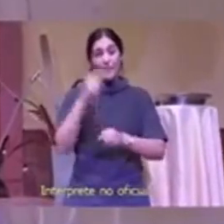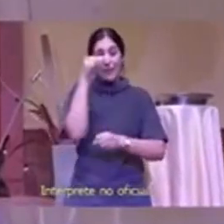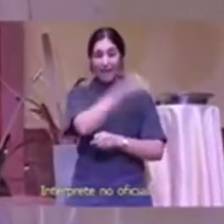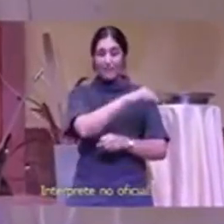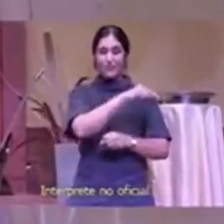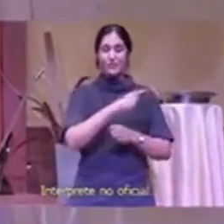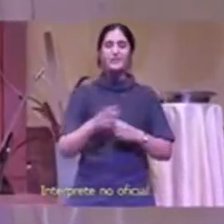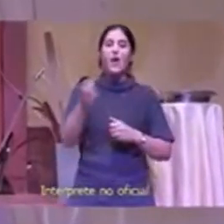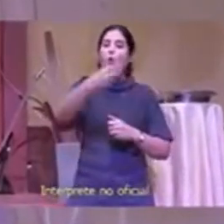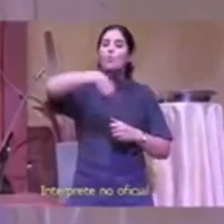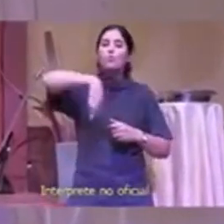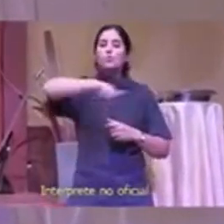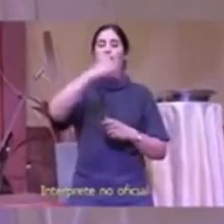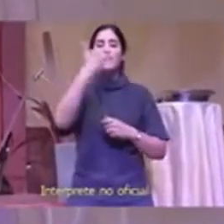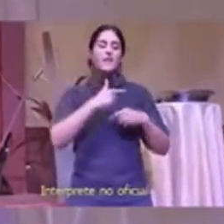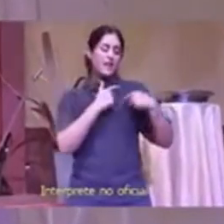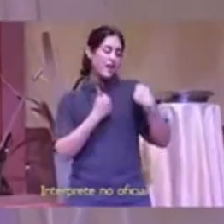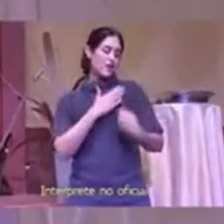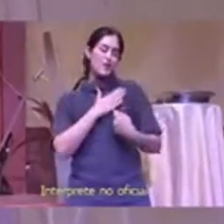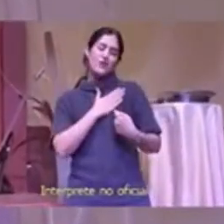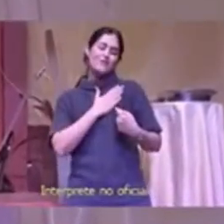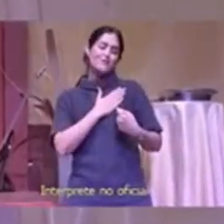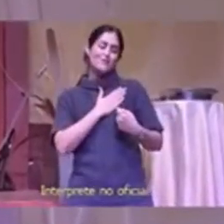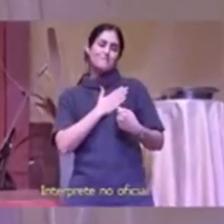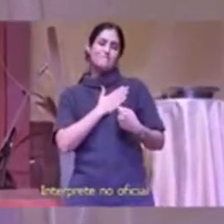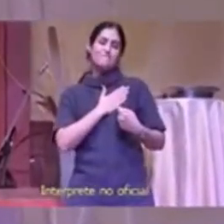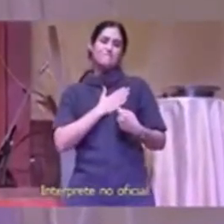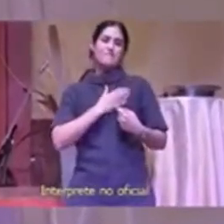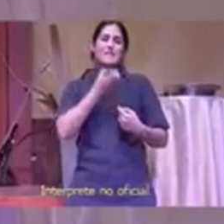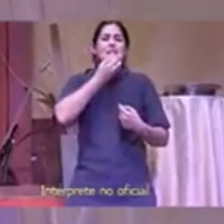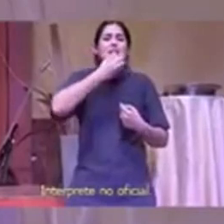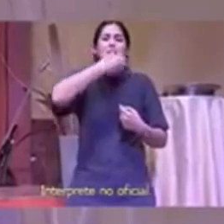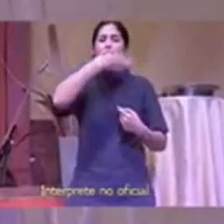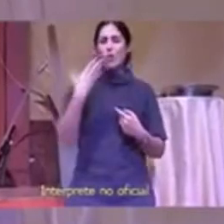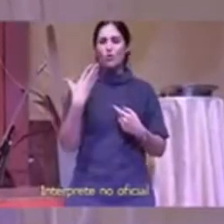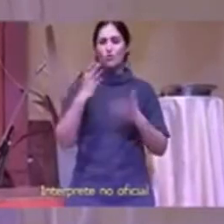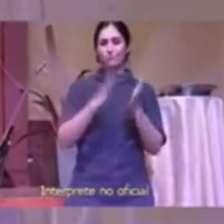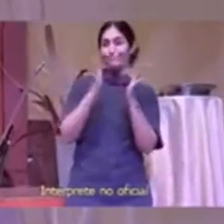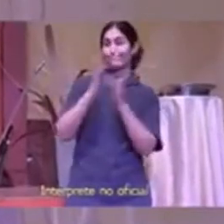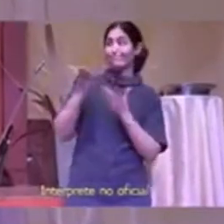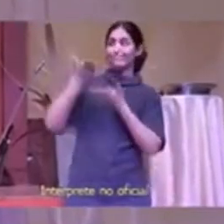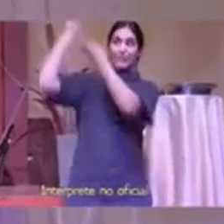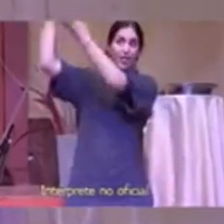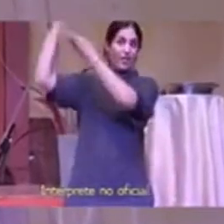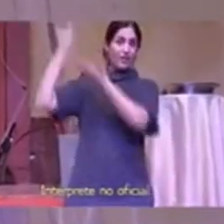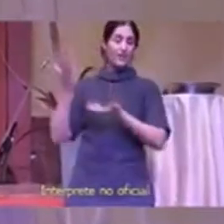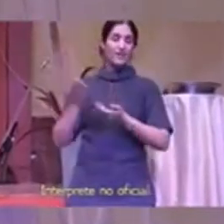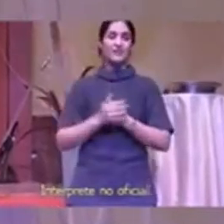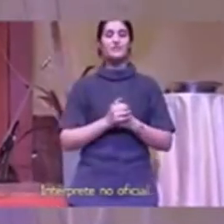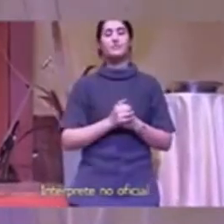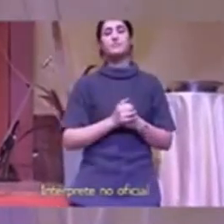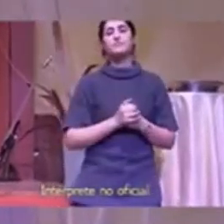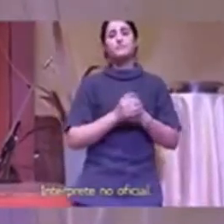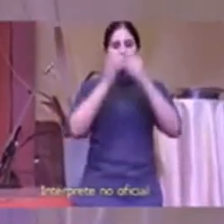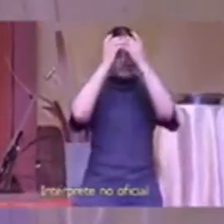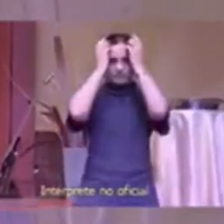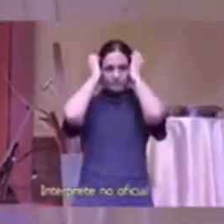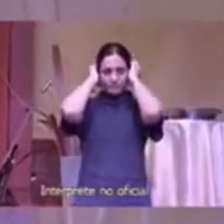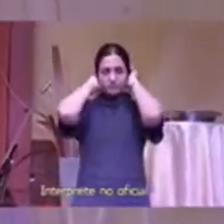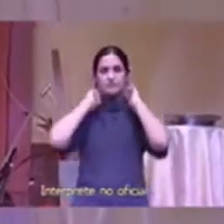un hermoso corazón para Jesús pero quiero hablar de una